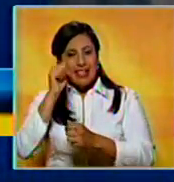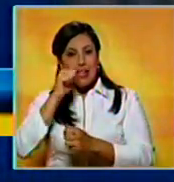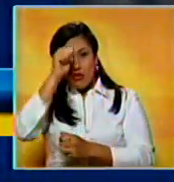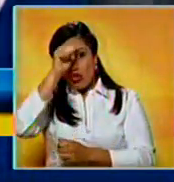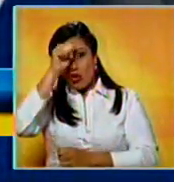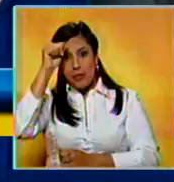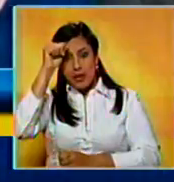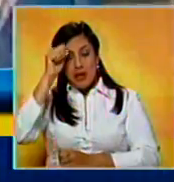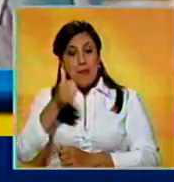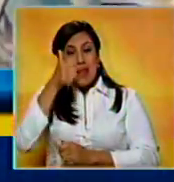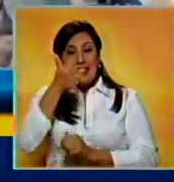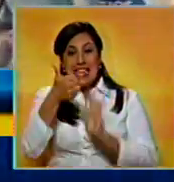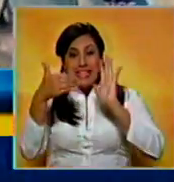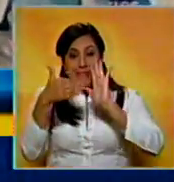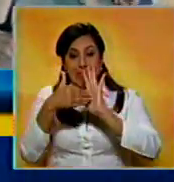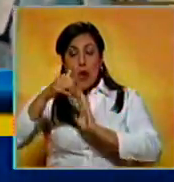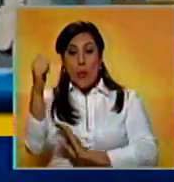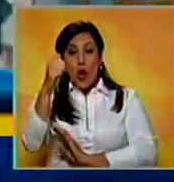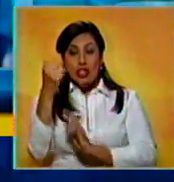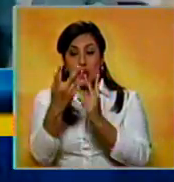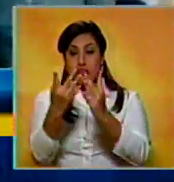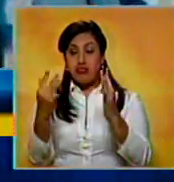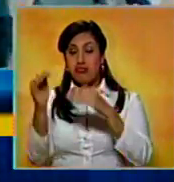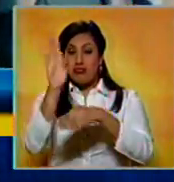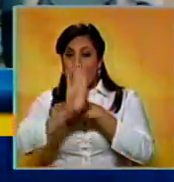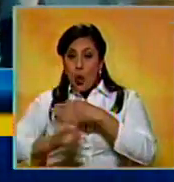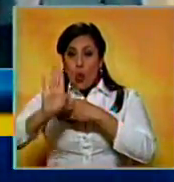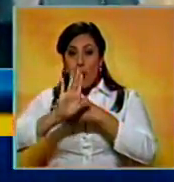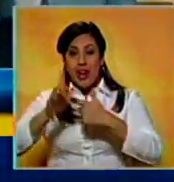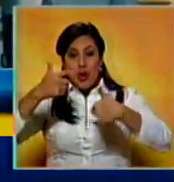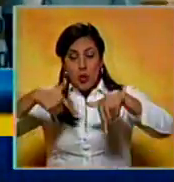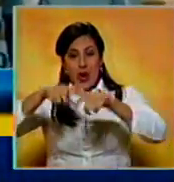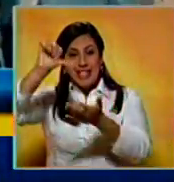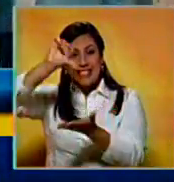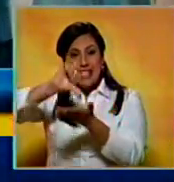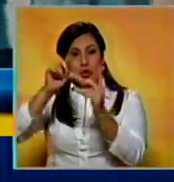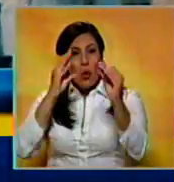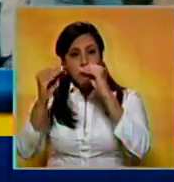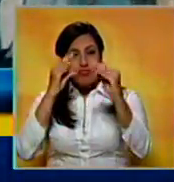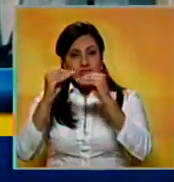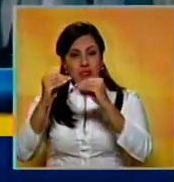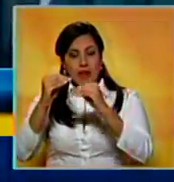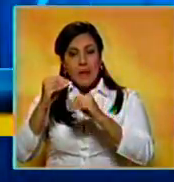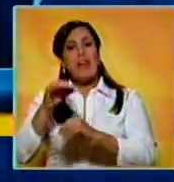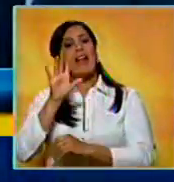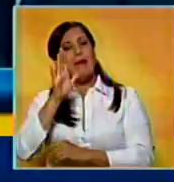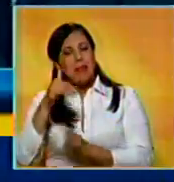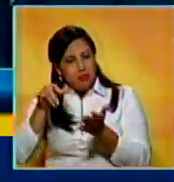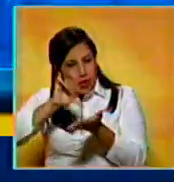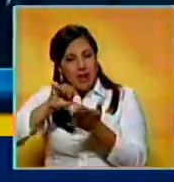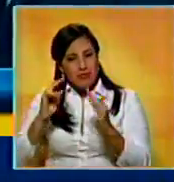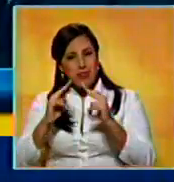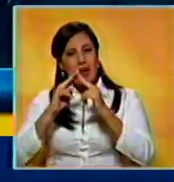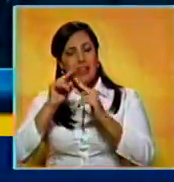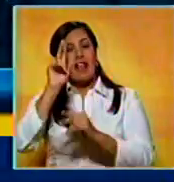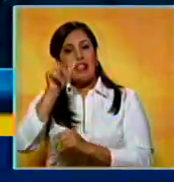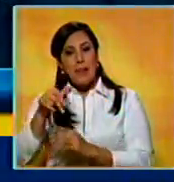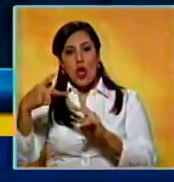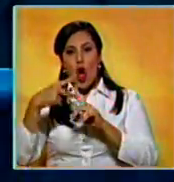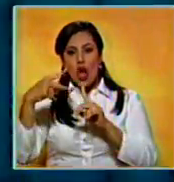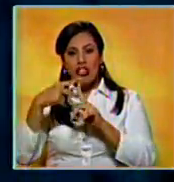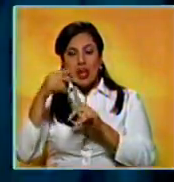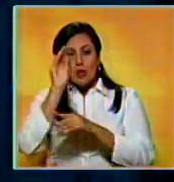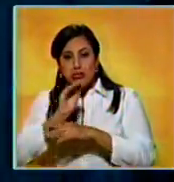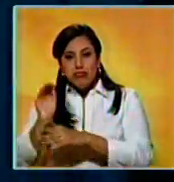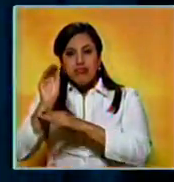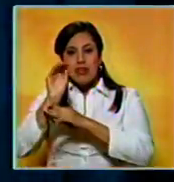fin de semana. Más de 6.000 policías resguardarán las inmediaciones del Centro de Convención de Brisbane, sede del encuentro y los hoteles que